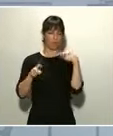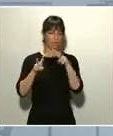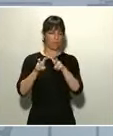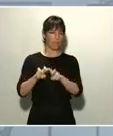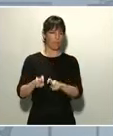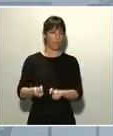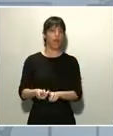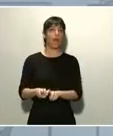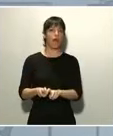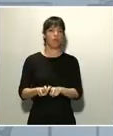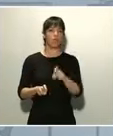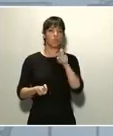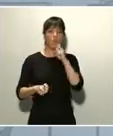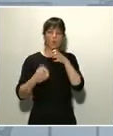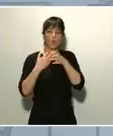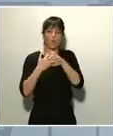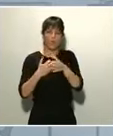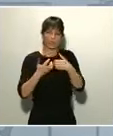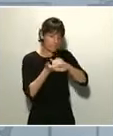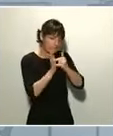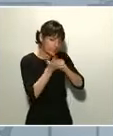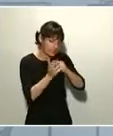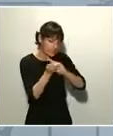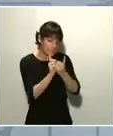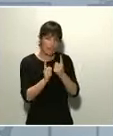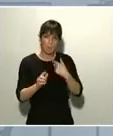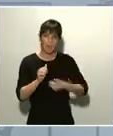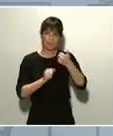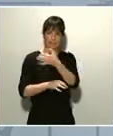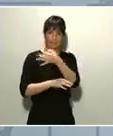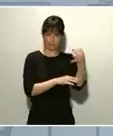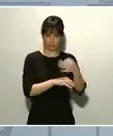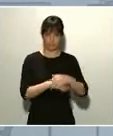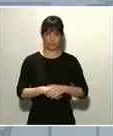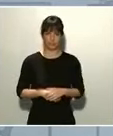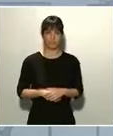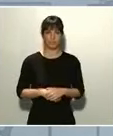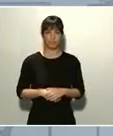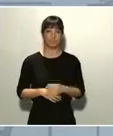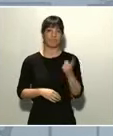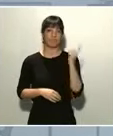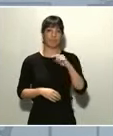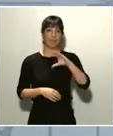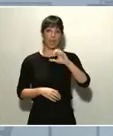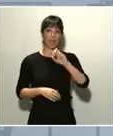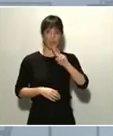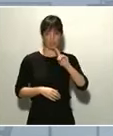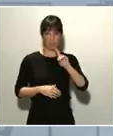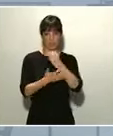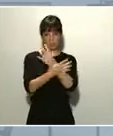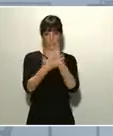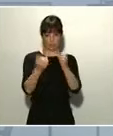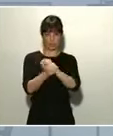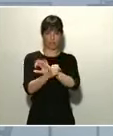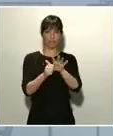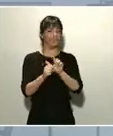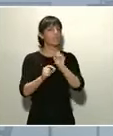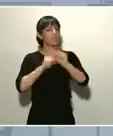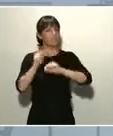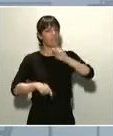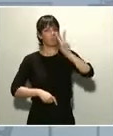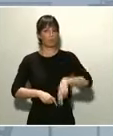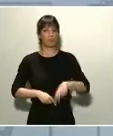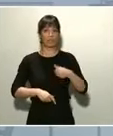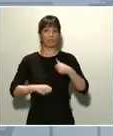más eficaces. Como es sabido, el COVID-19 es una infección que se propaga con una facilidad y una